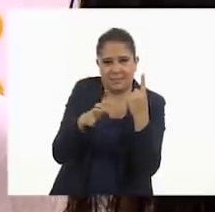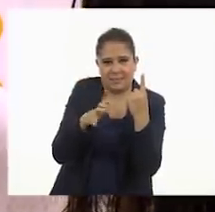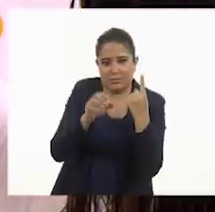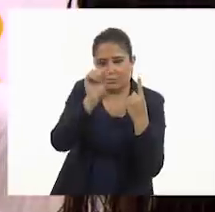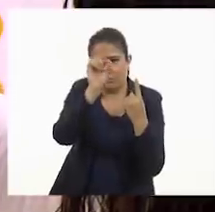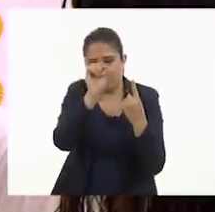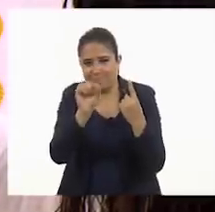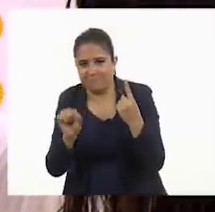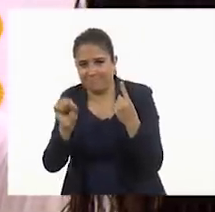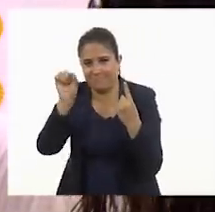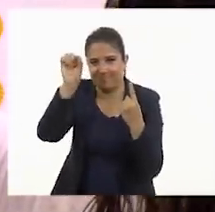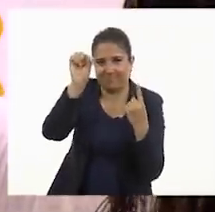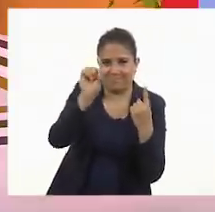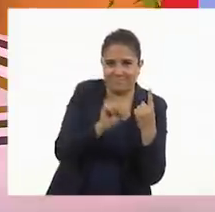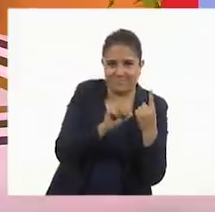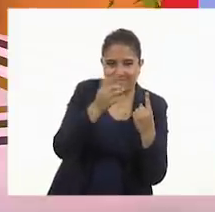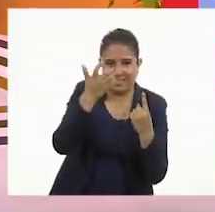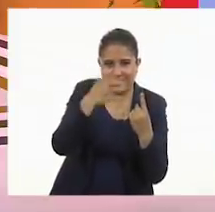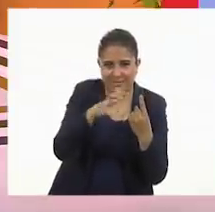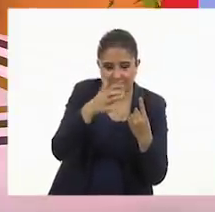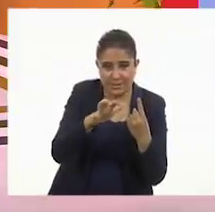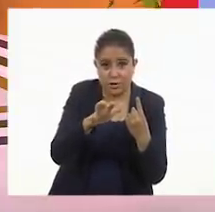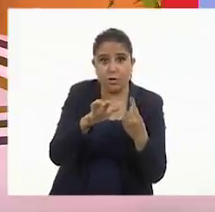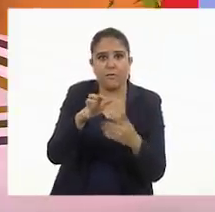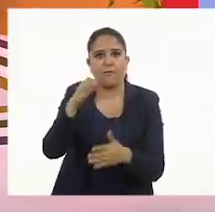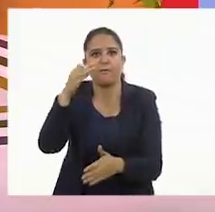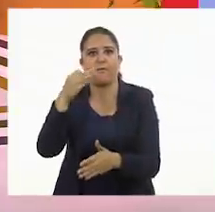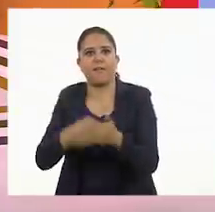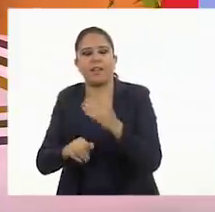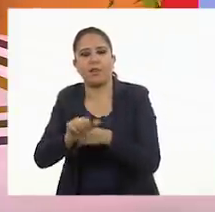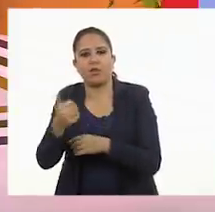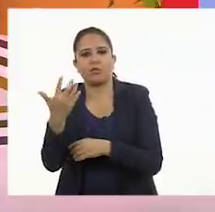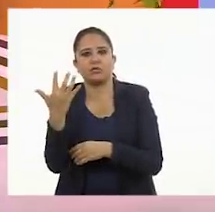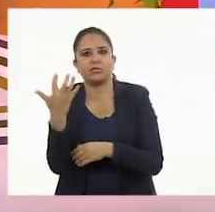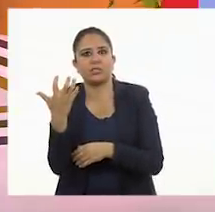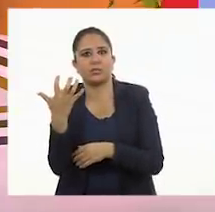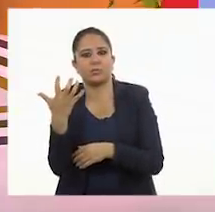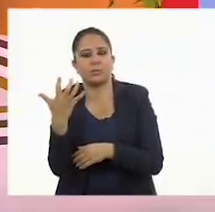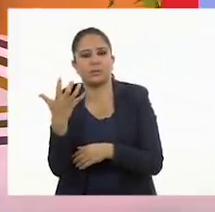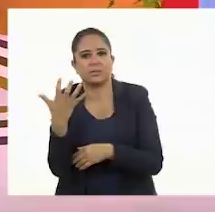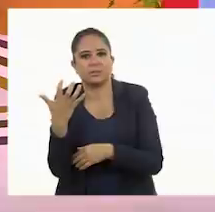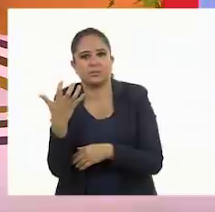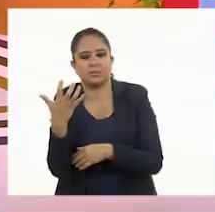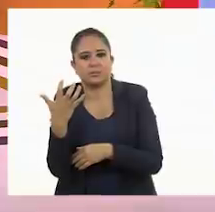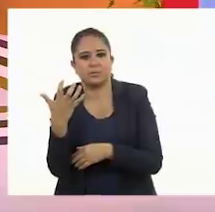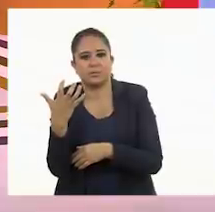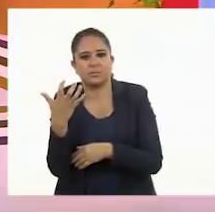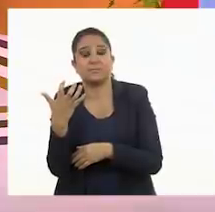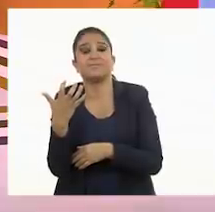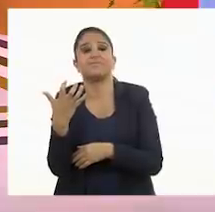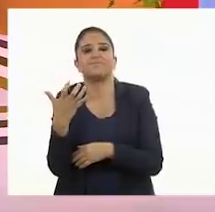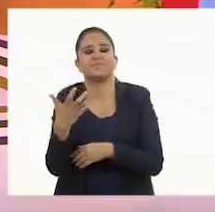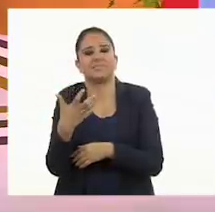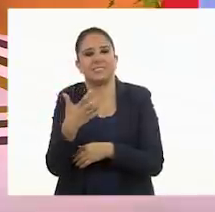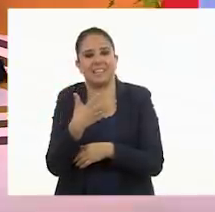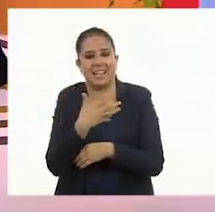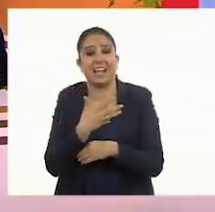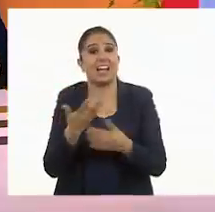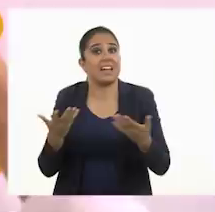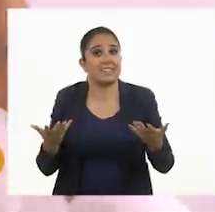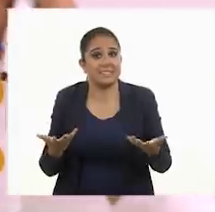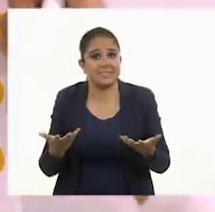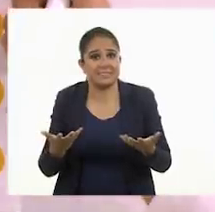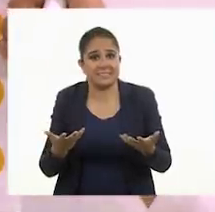tachar una moneda. Pero nos faltan los otros cinco pesos. Tenemos que entonces